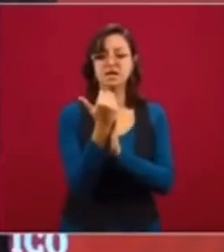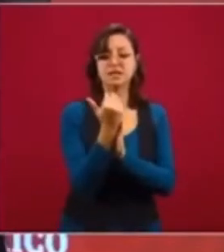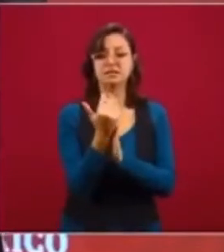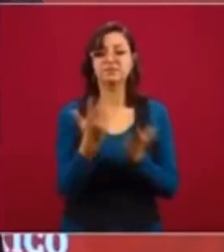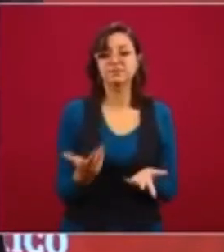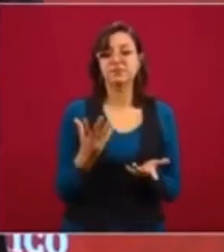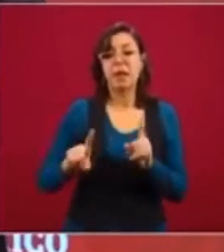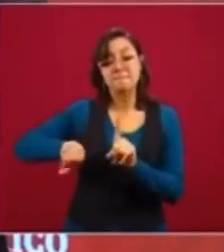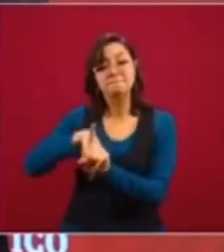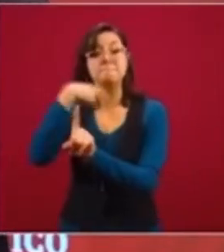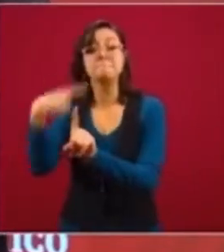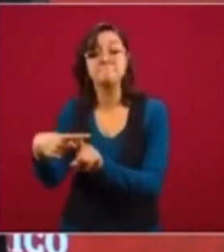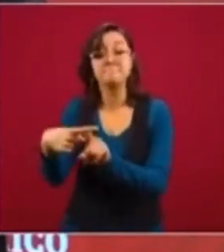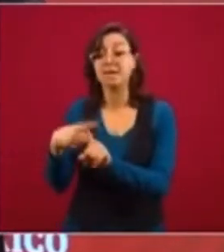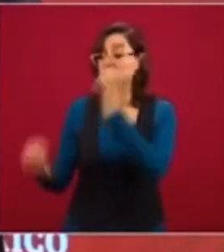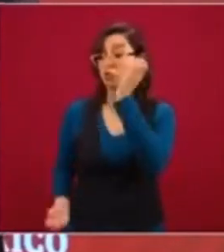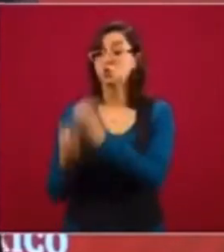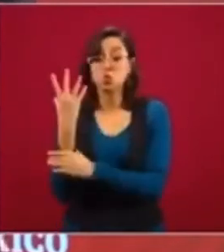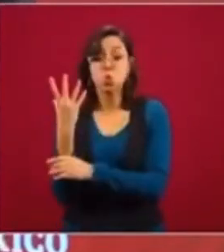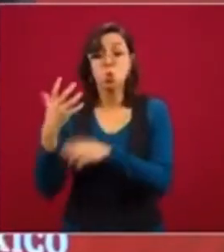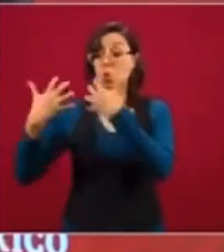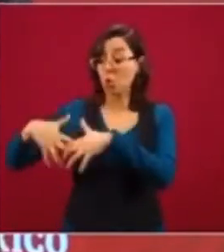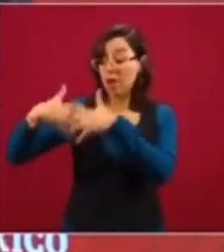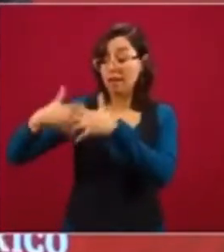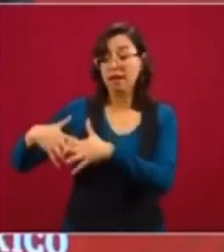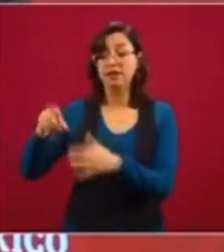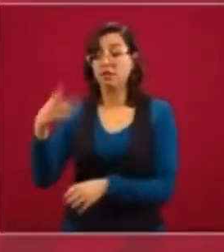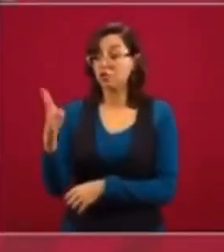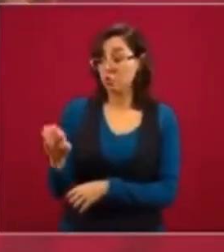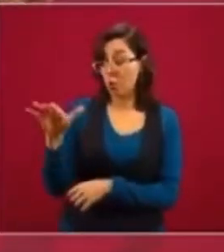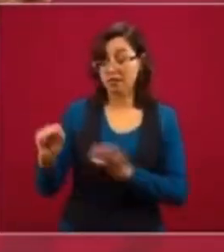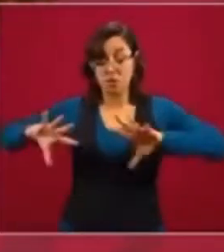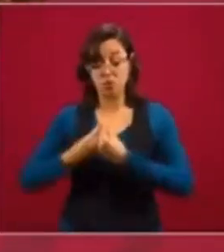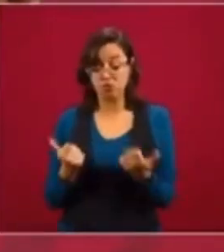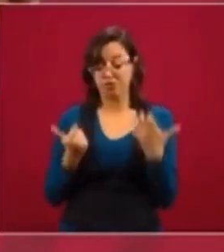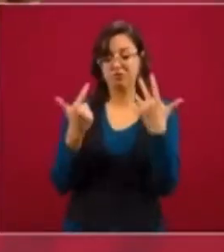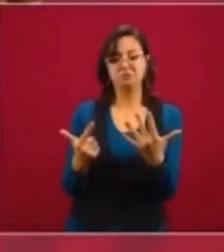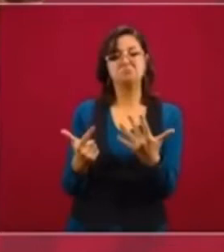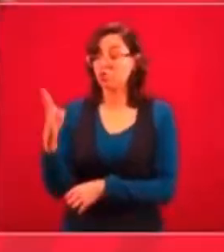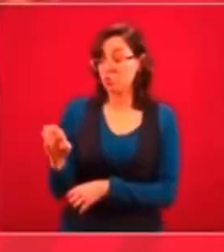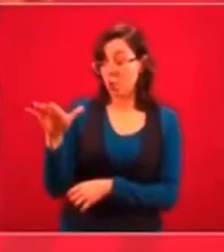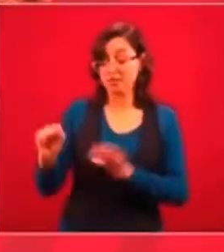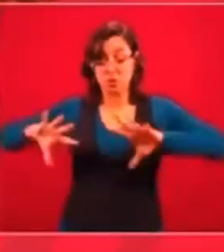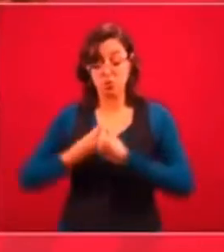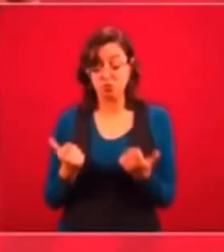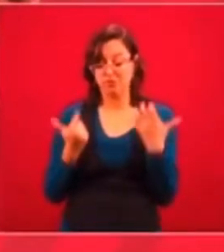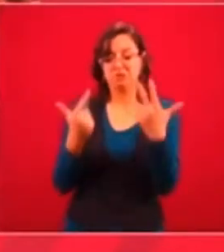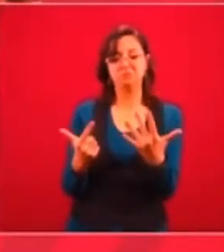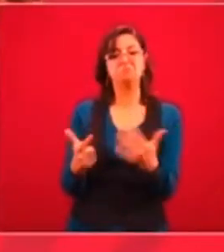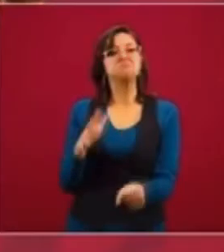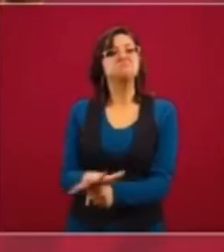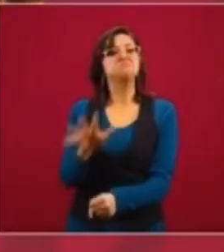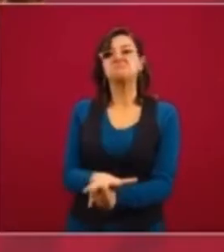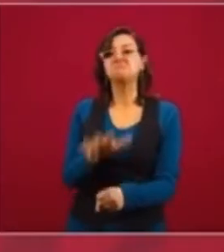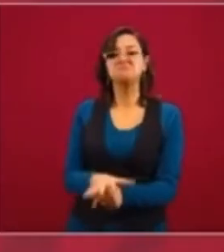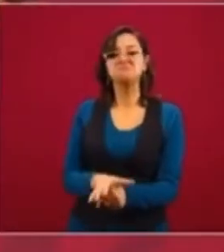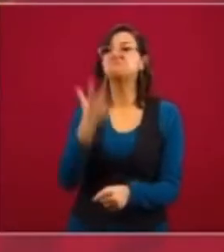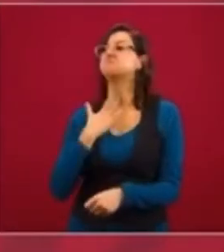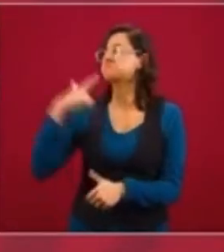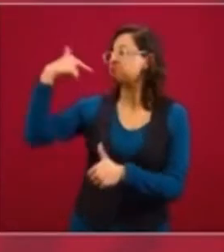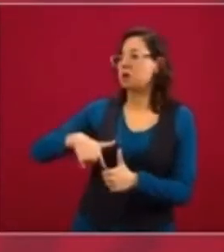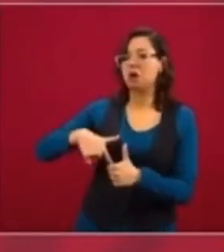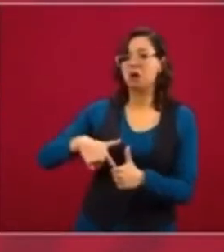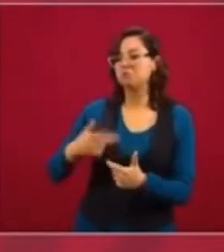más los trescientos cuarenta mil que vamos a poder procesar en la refinería de Dos Bocas, somos autosuficientes, somos autosuficientes. Y no